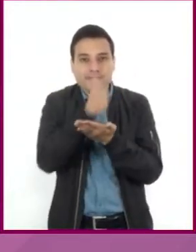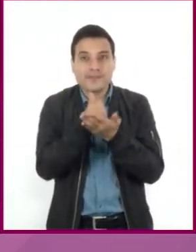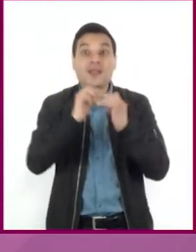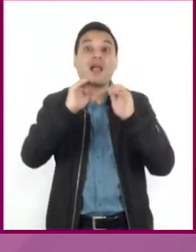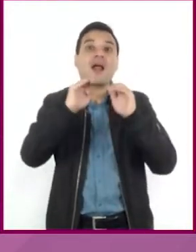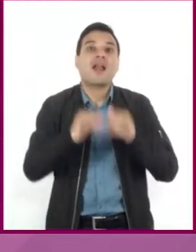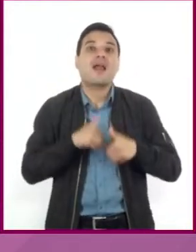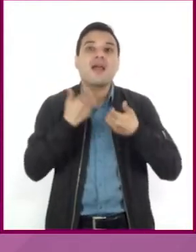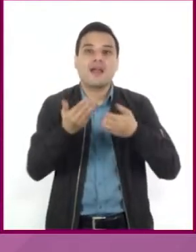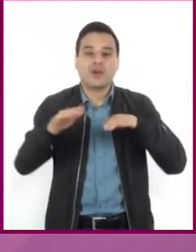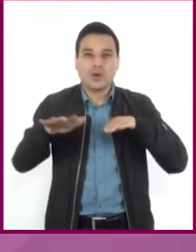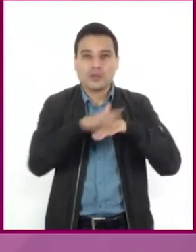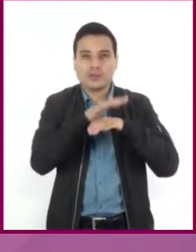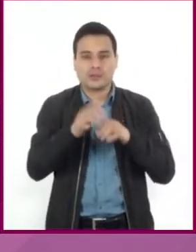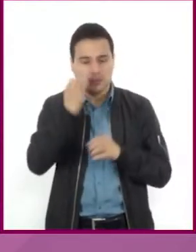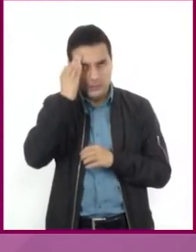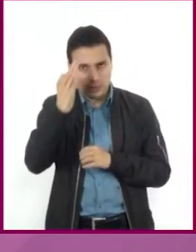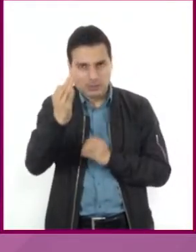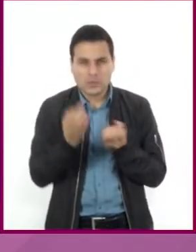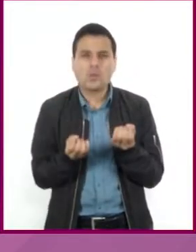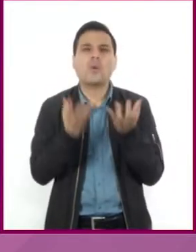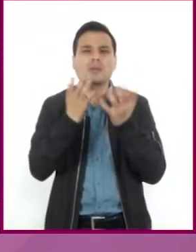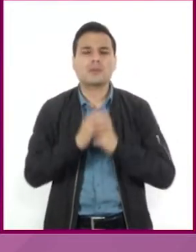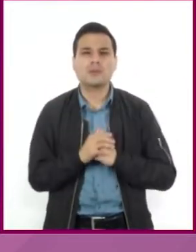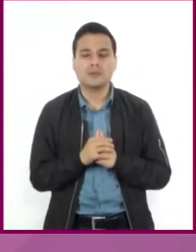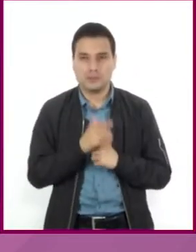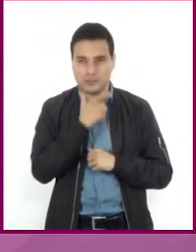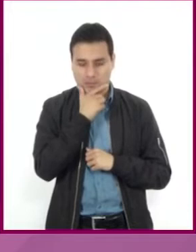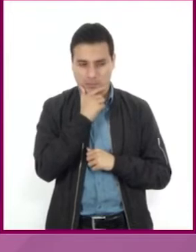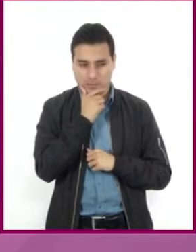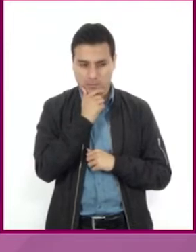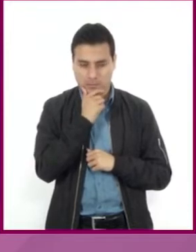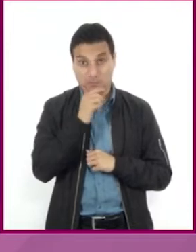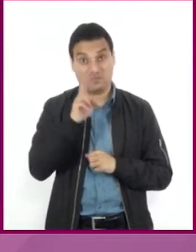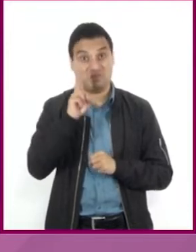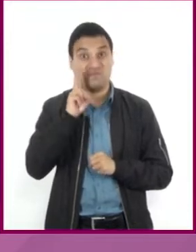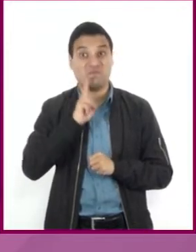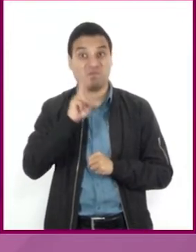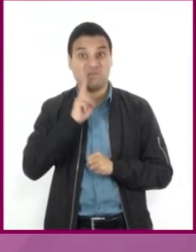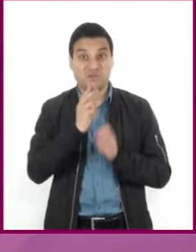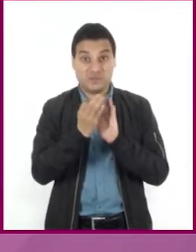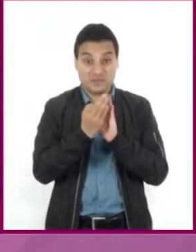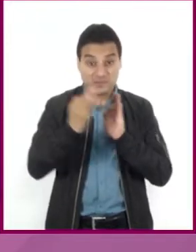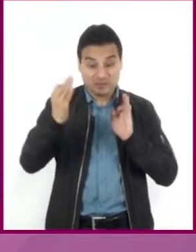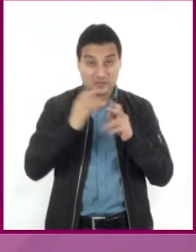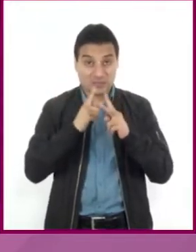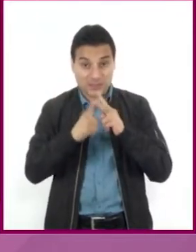Sí, pero ¿cuánto tiempo crees que nos llevaría a recorrerla? Tendríamos que calcular la longitud que tiene.